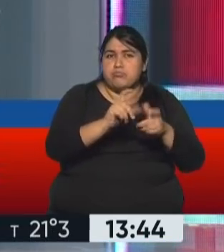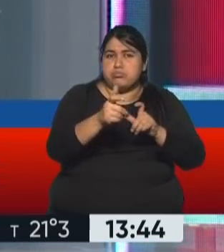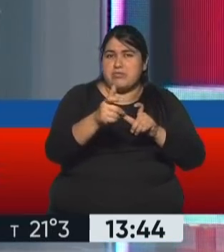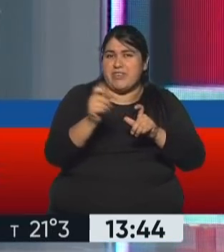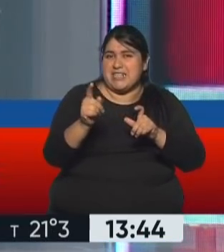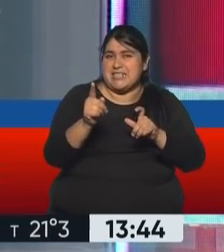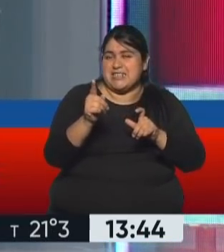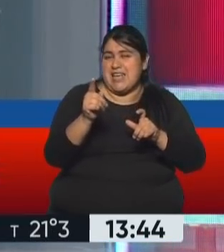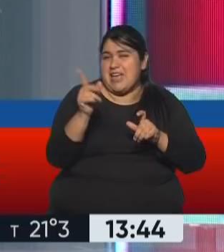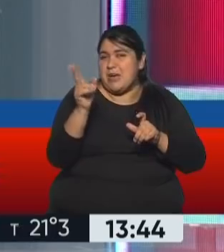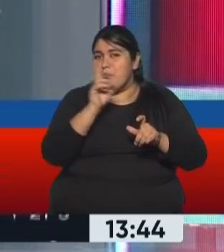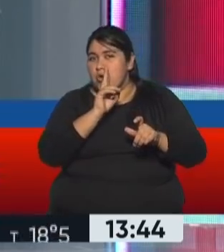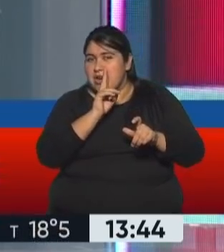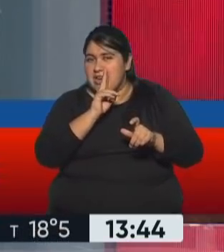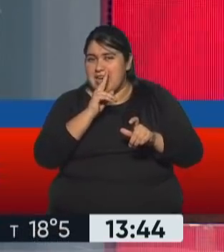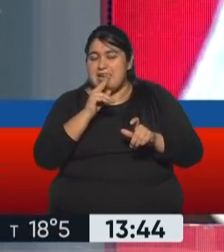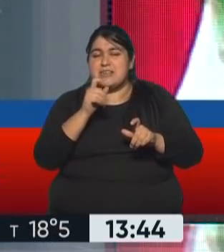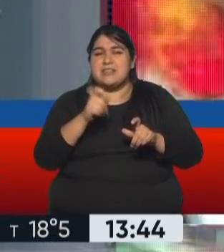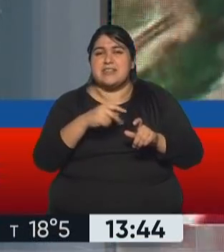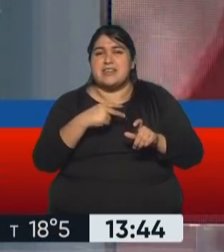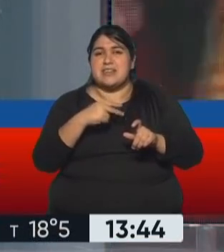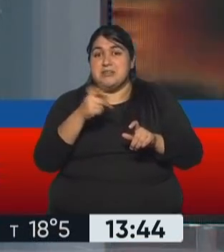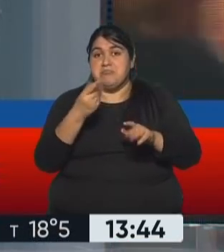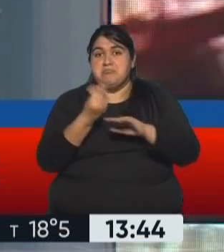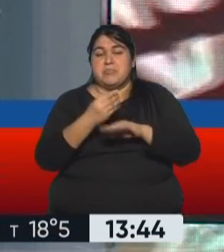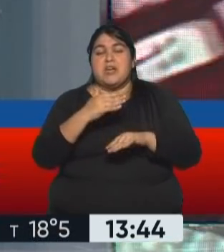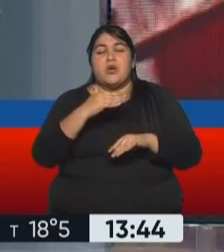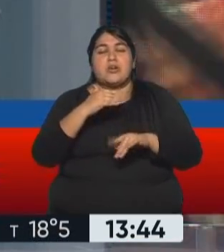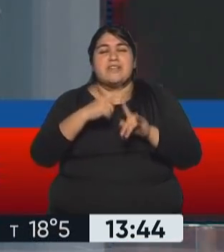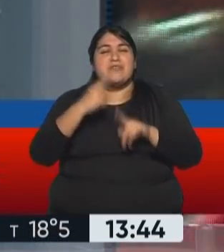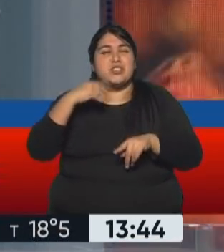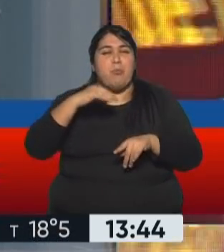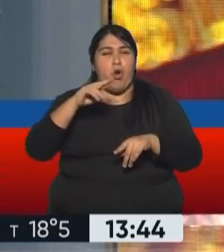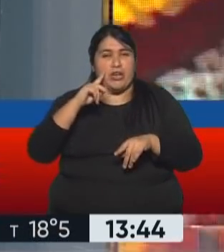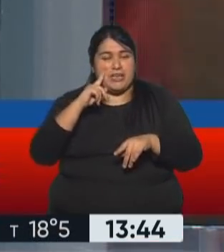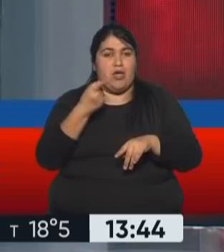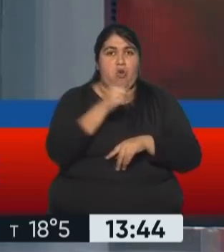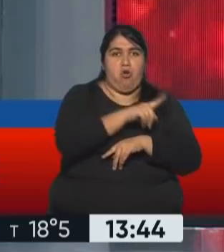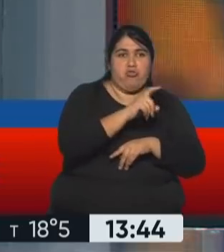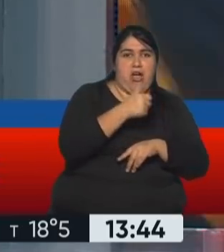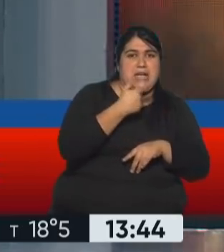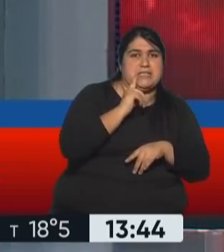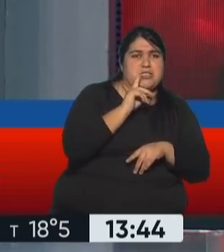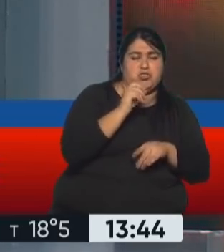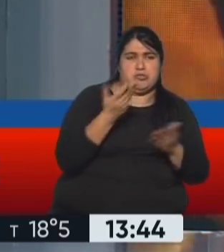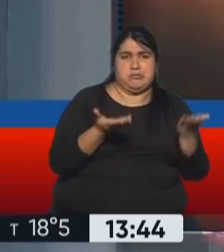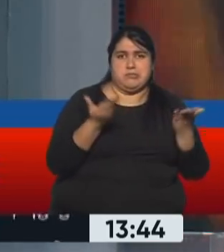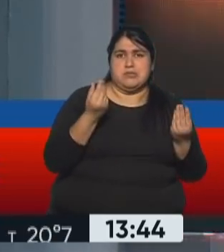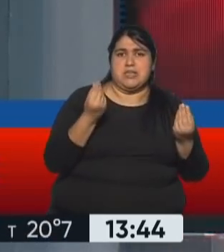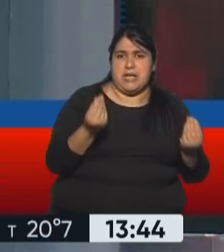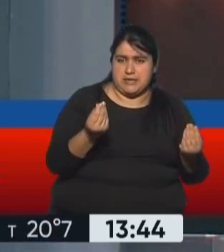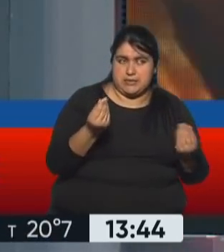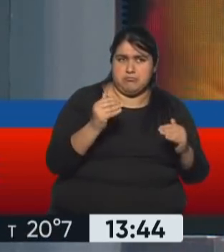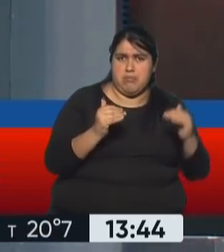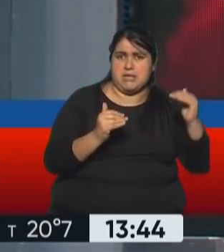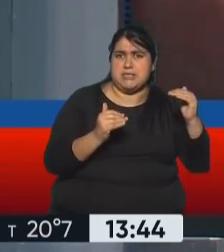Fujimori, que, por supuesto, van erosionando de debilidad en estado de un presidente que llega al cargo un poco más débil de lo que podría haber llegado